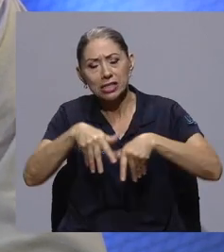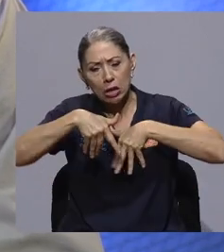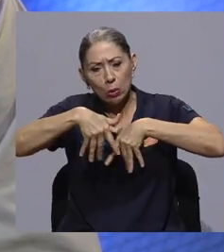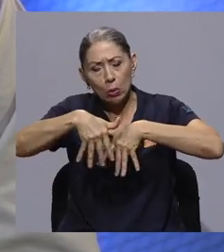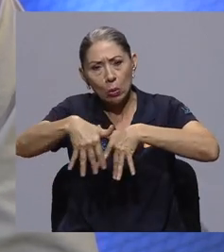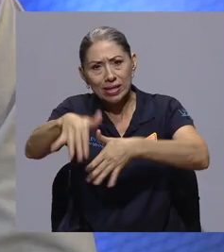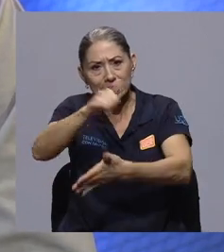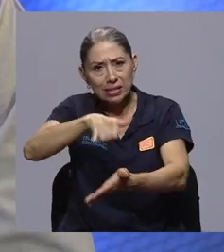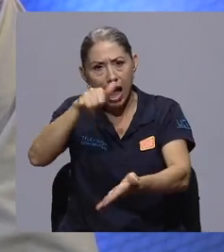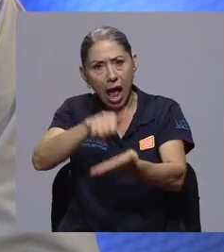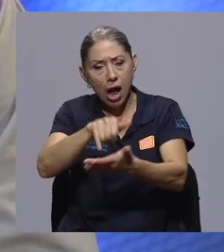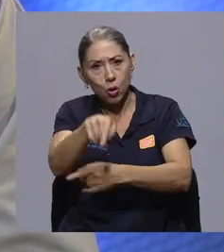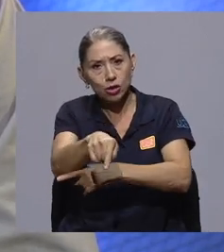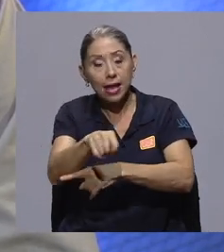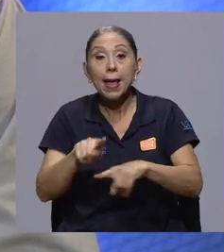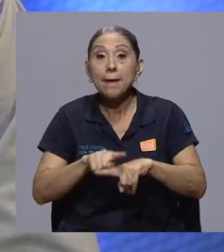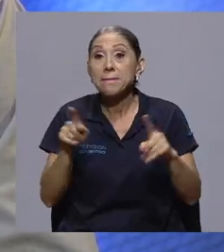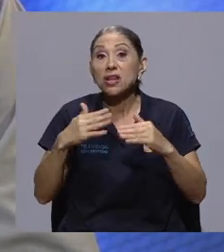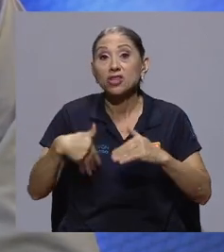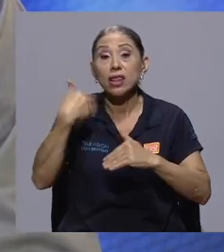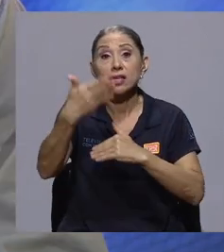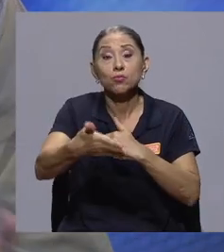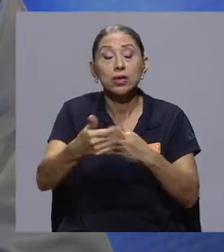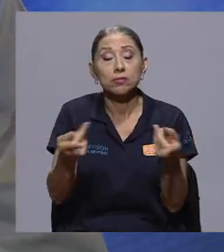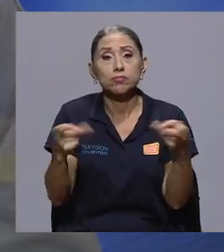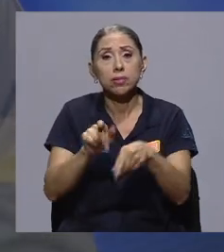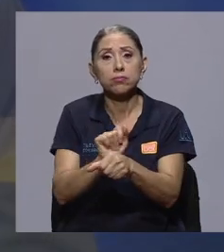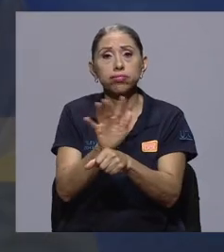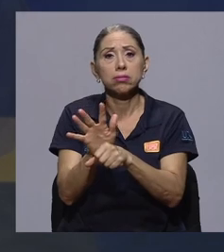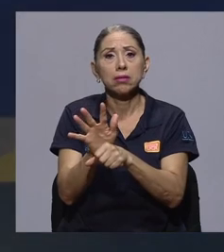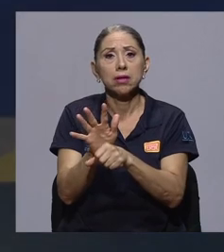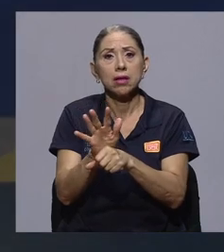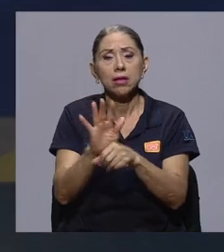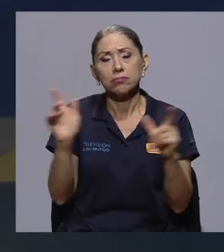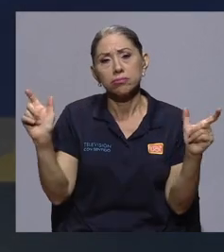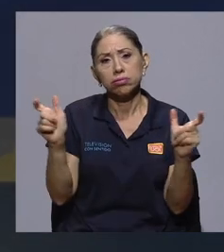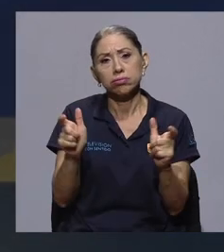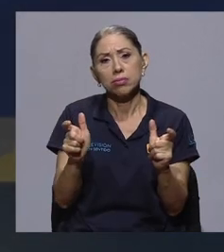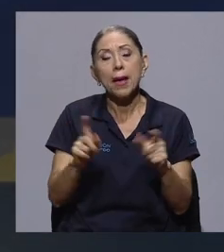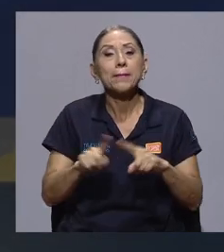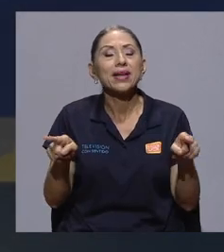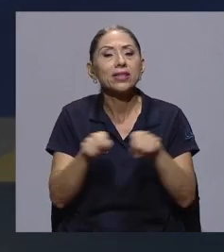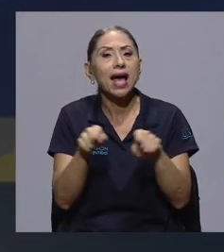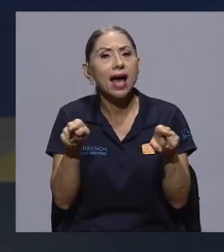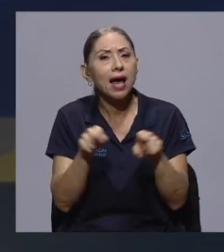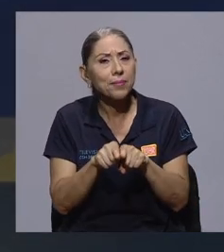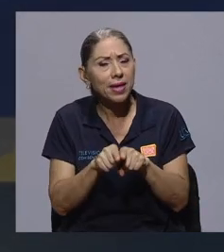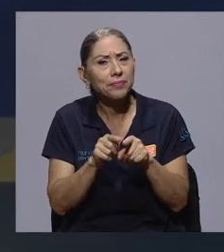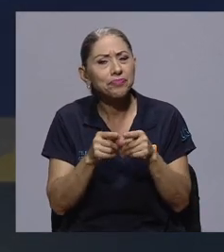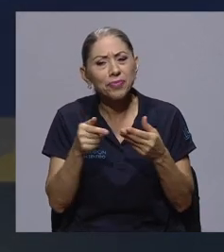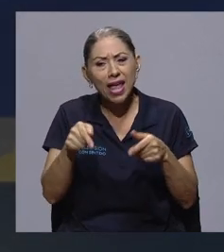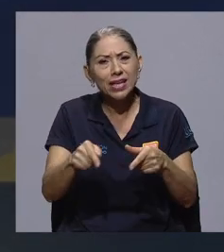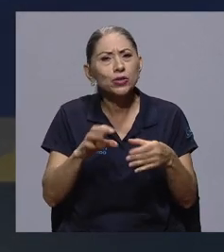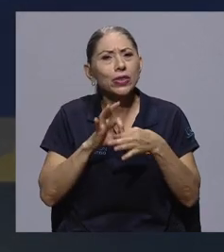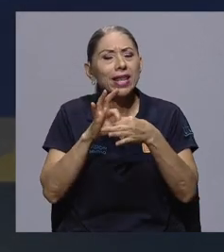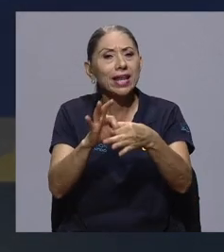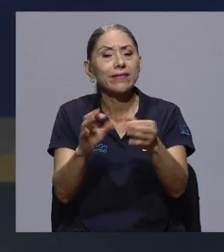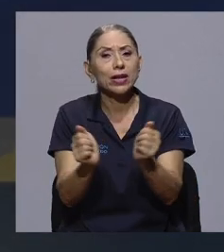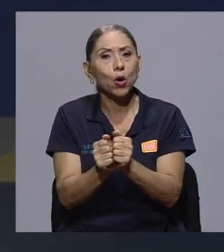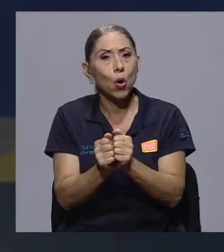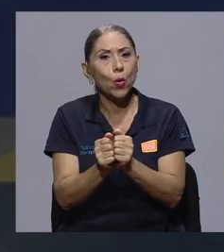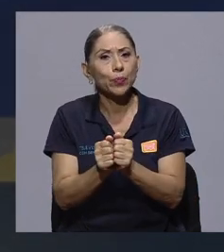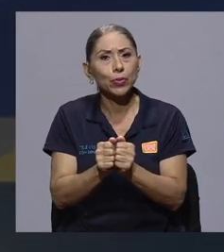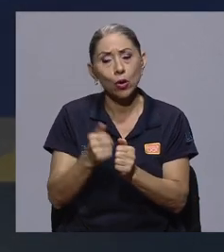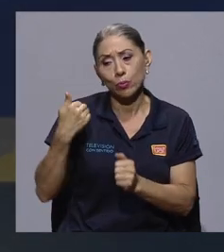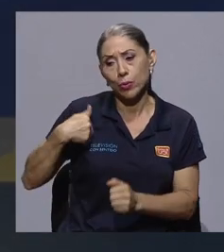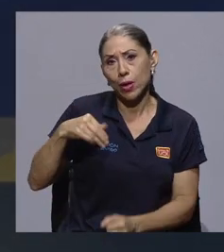participaron en una marcha en el centro de San José, pero ya después vino la pandemia y todo se disminuyó. Pero también tiene mucho que ver en el país